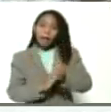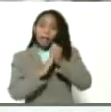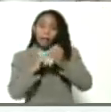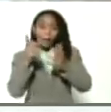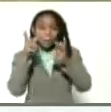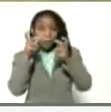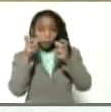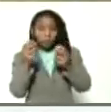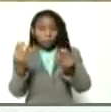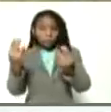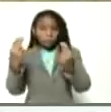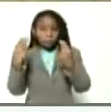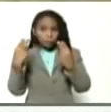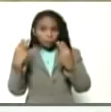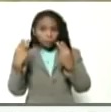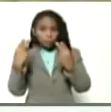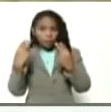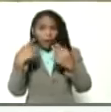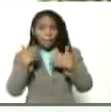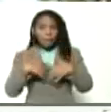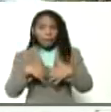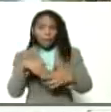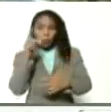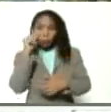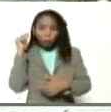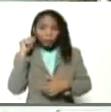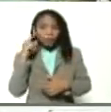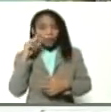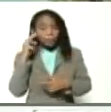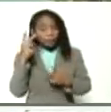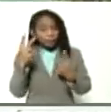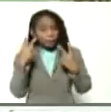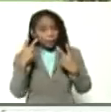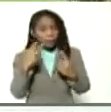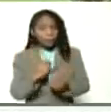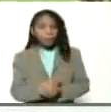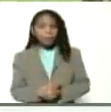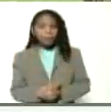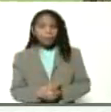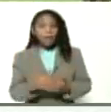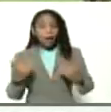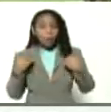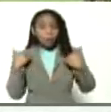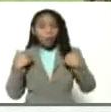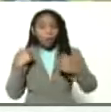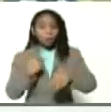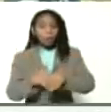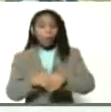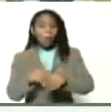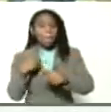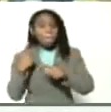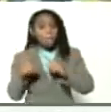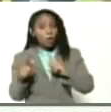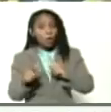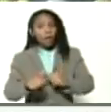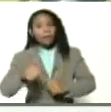escuchan empresarios y empresarias que me escuchan ha costado tiempo pero hay que perseverar